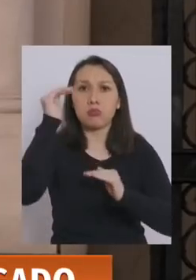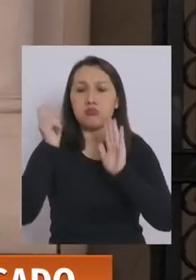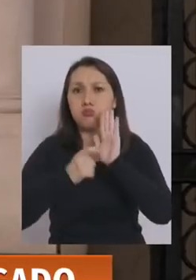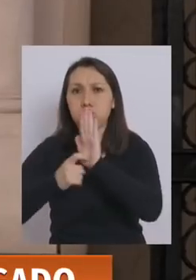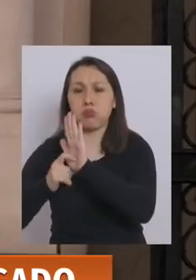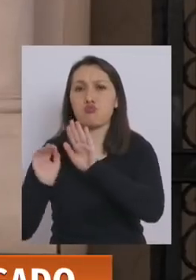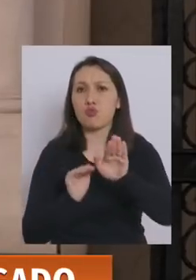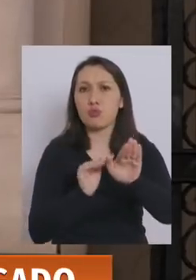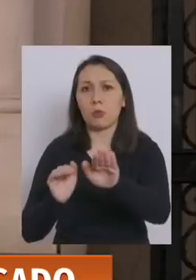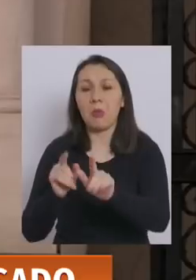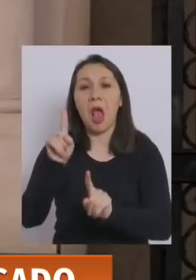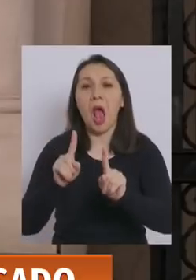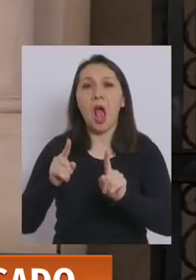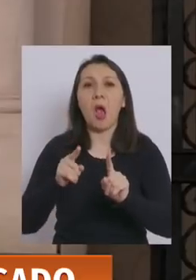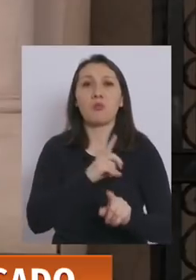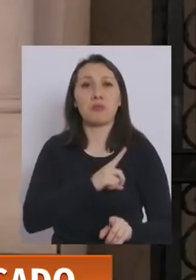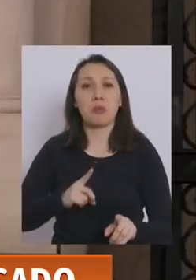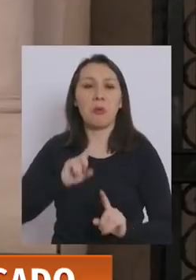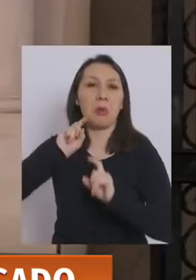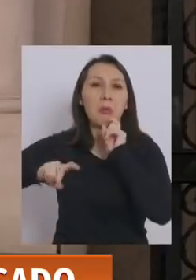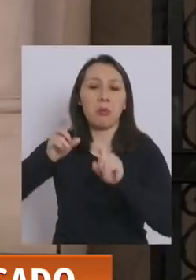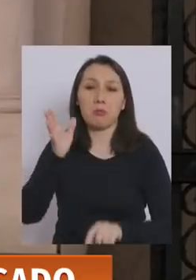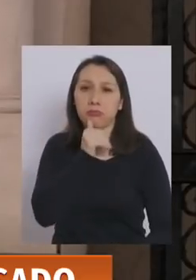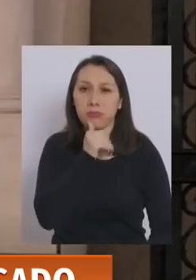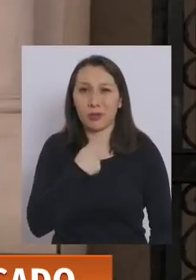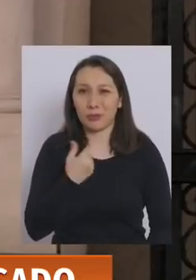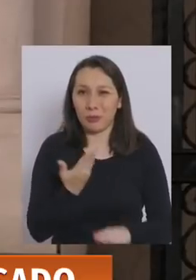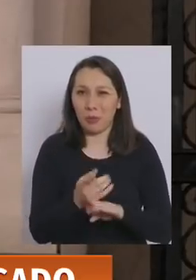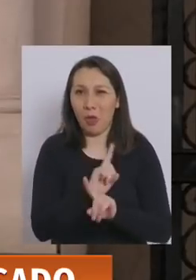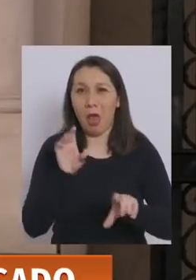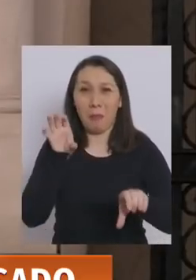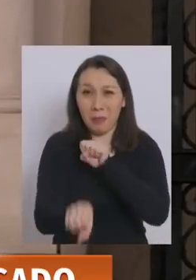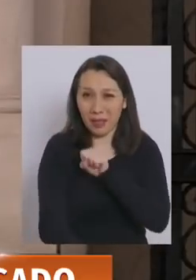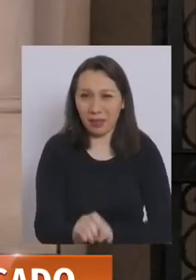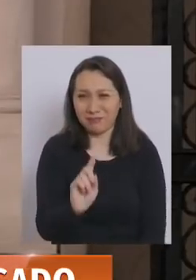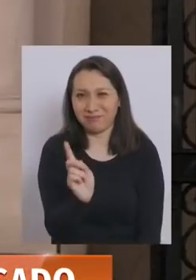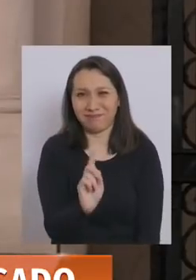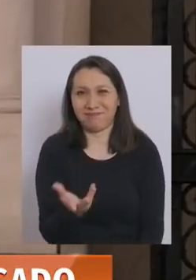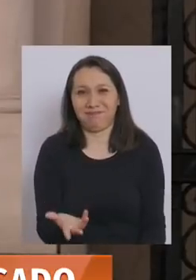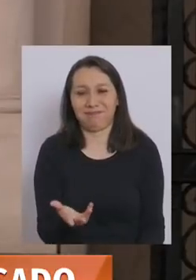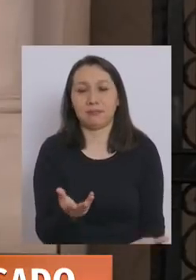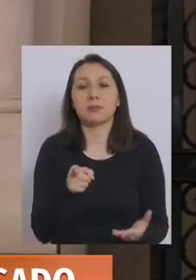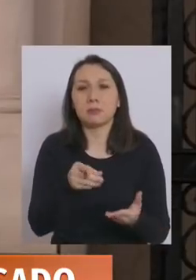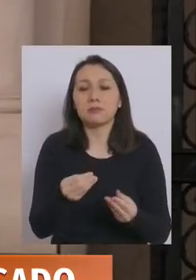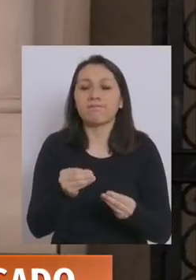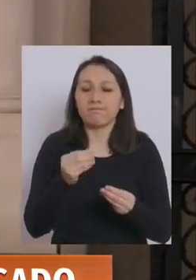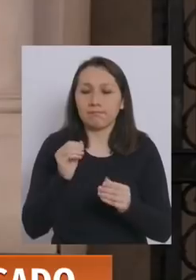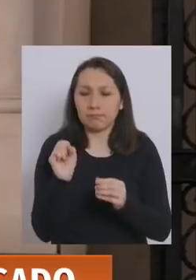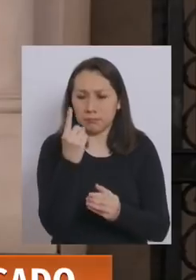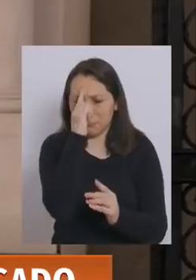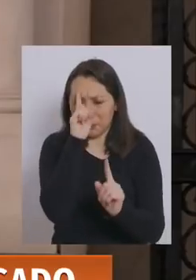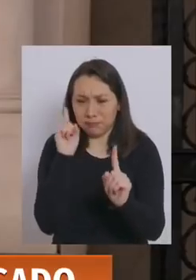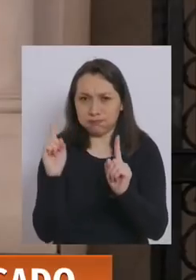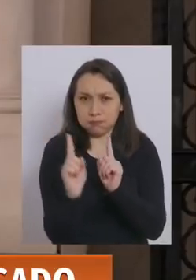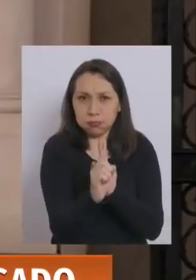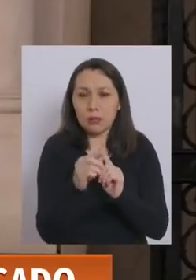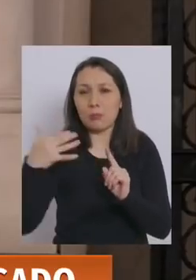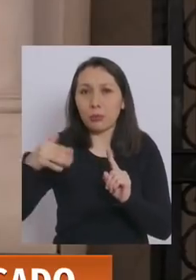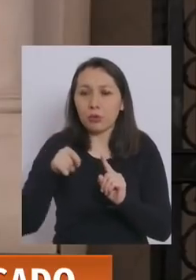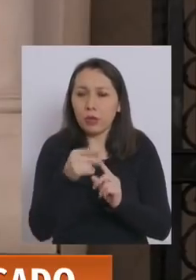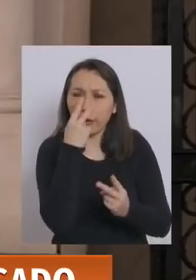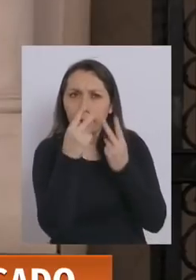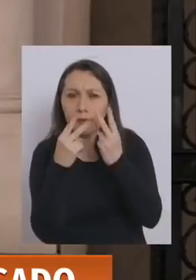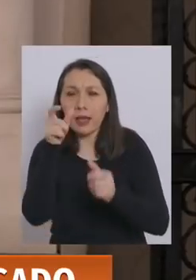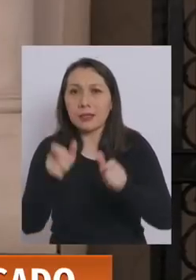esos parlamentarios que critican no la tienen. Pero yo les pido que no sean picados. Que más bien pongan por delante lo que realmente